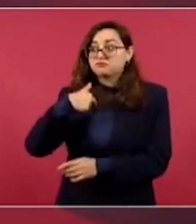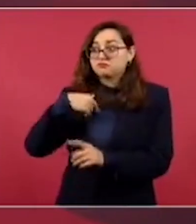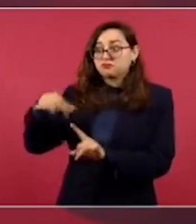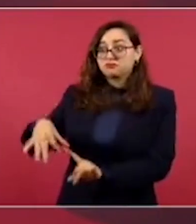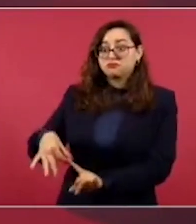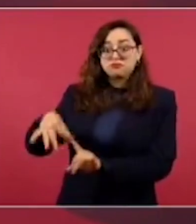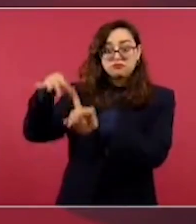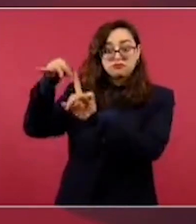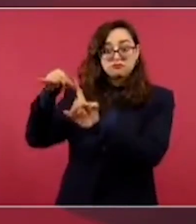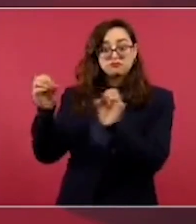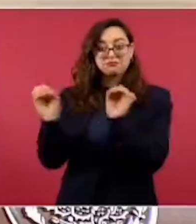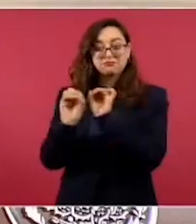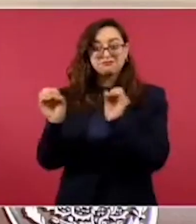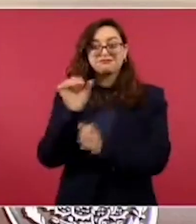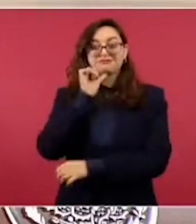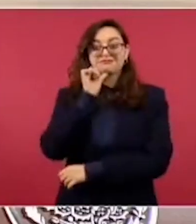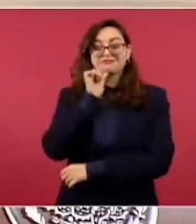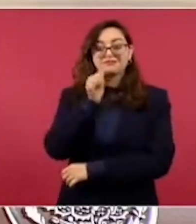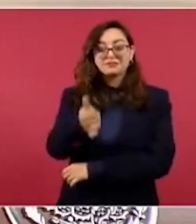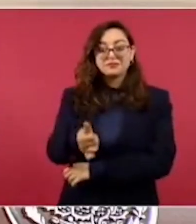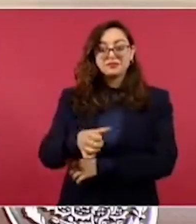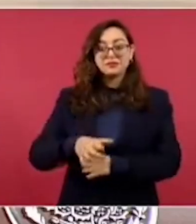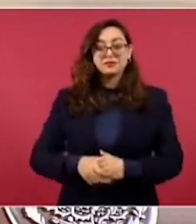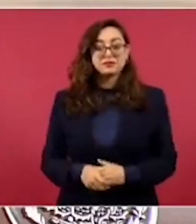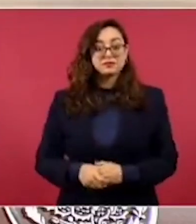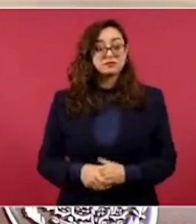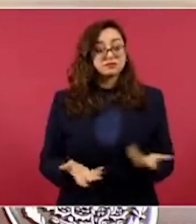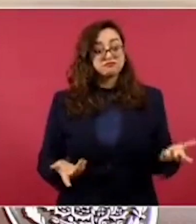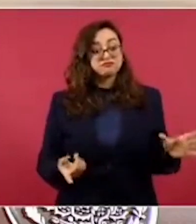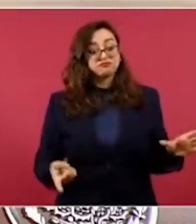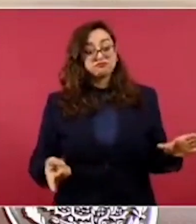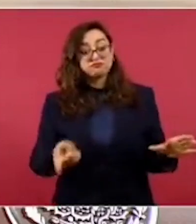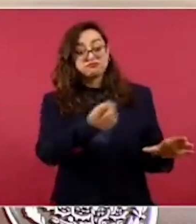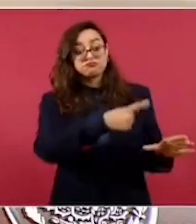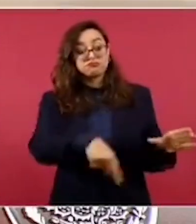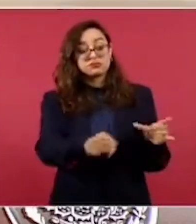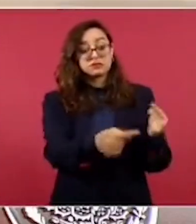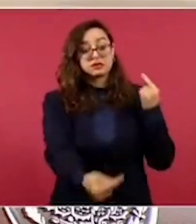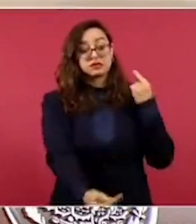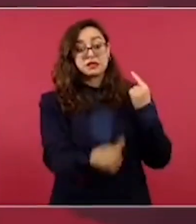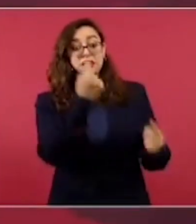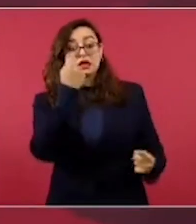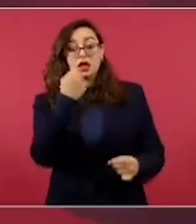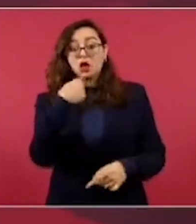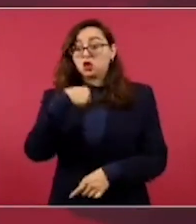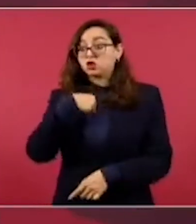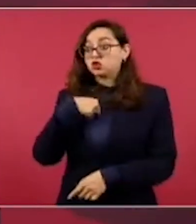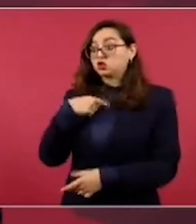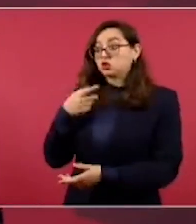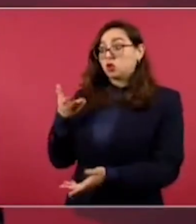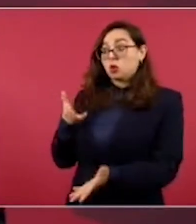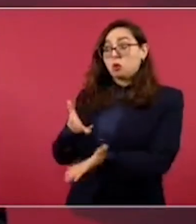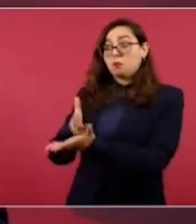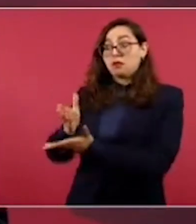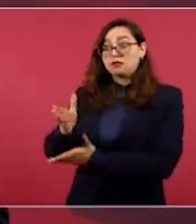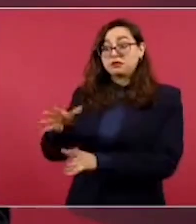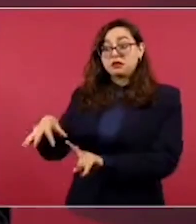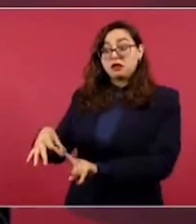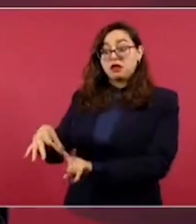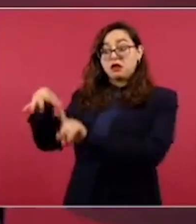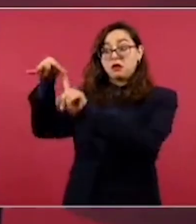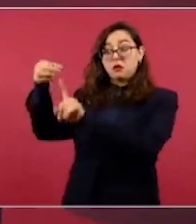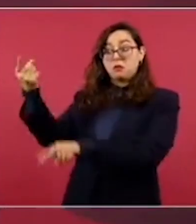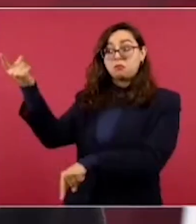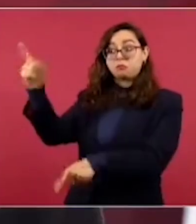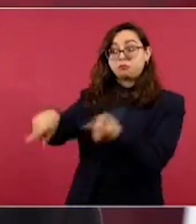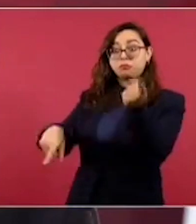Nadie puede decir que hay subordinación, como